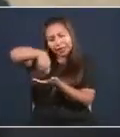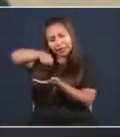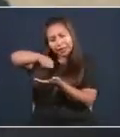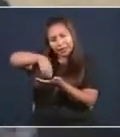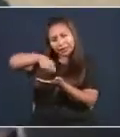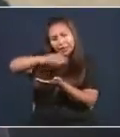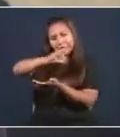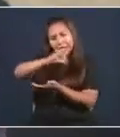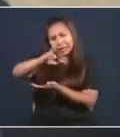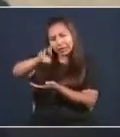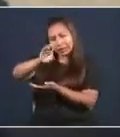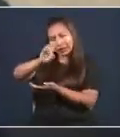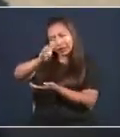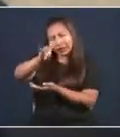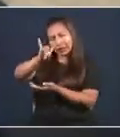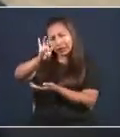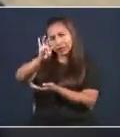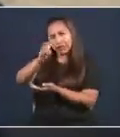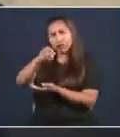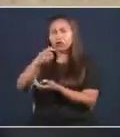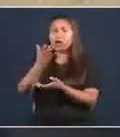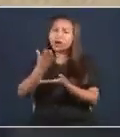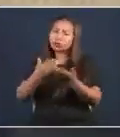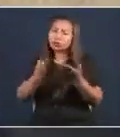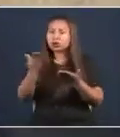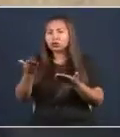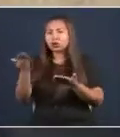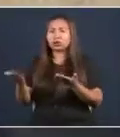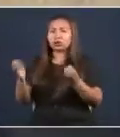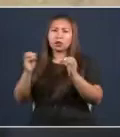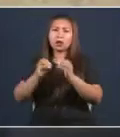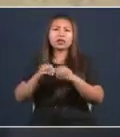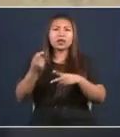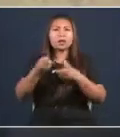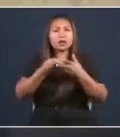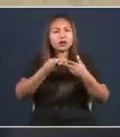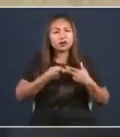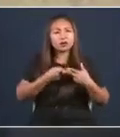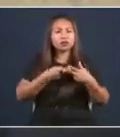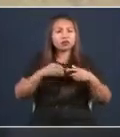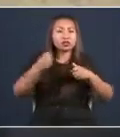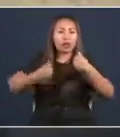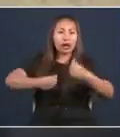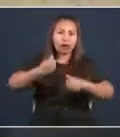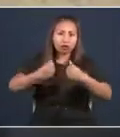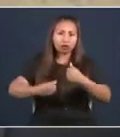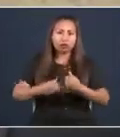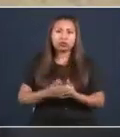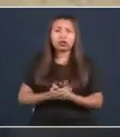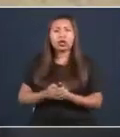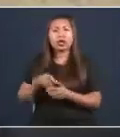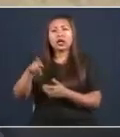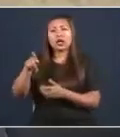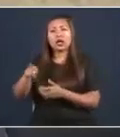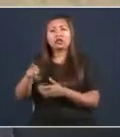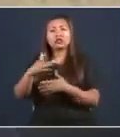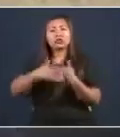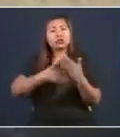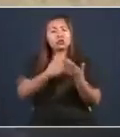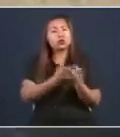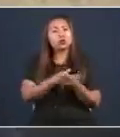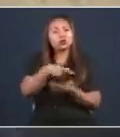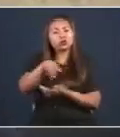y algunos fideicomisos como los préstamos de auto. Esos son productos de consumo y